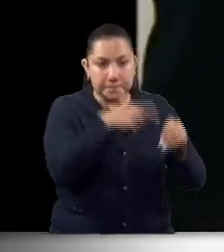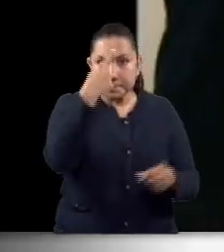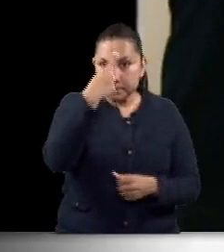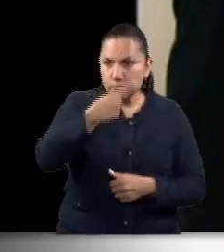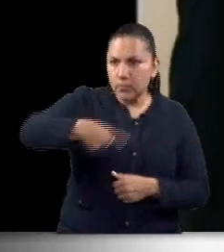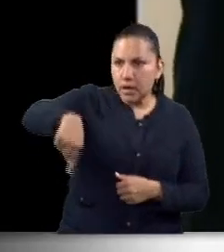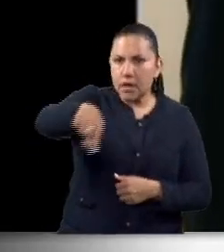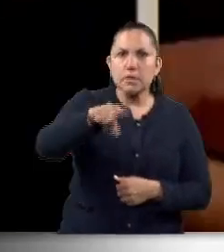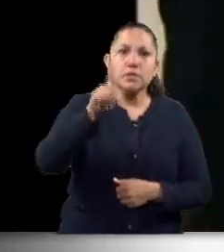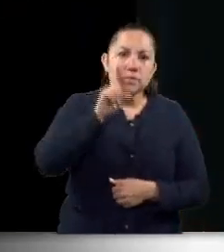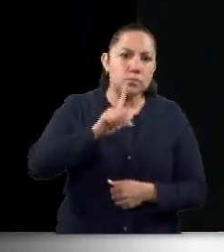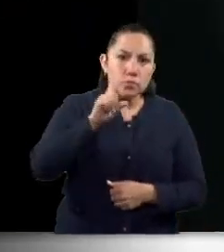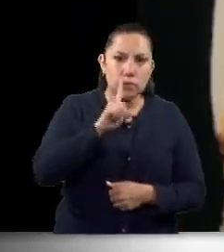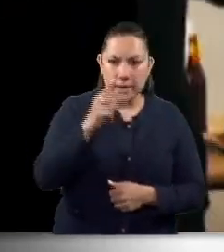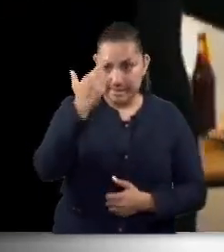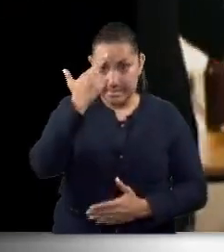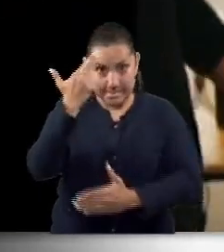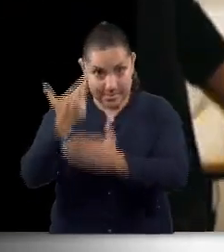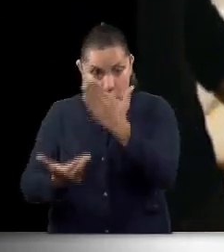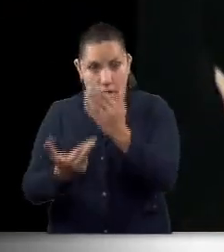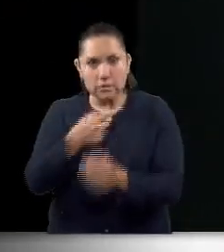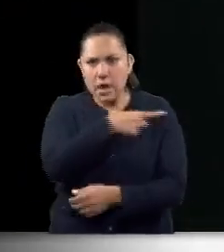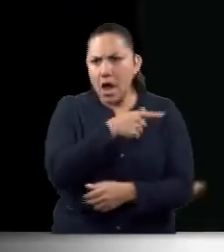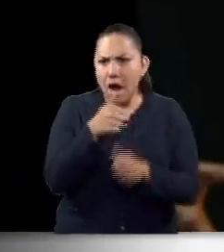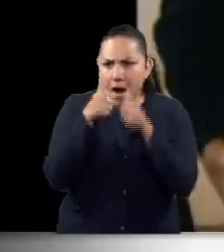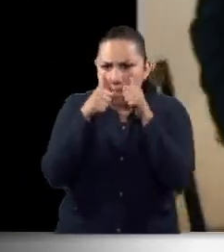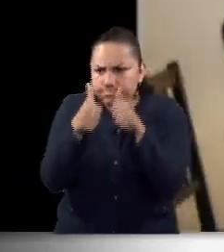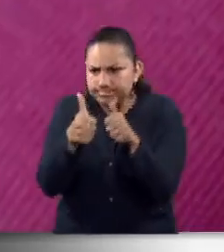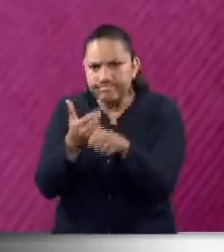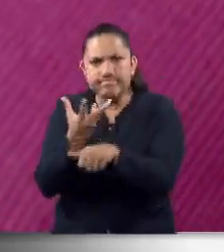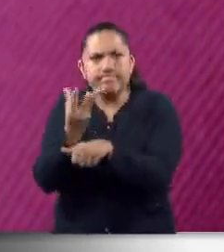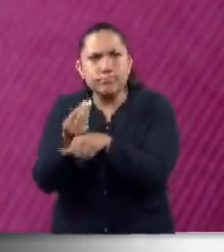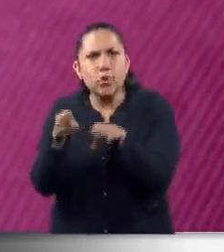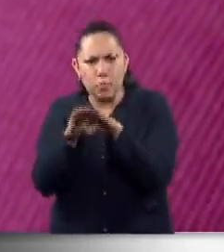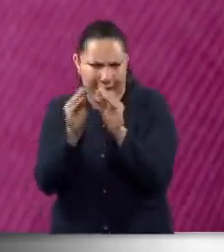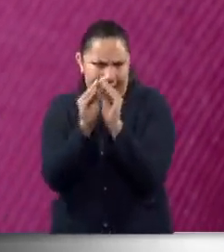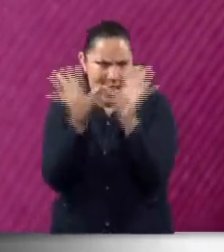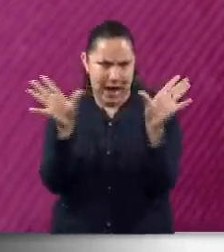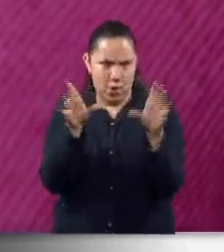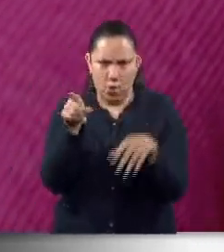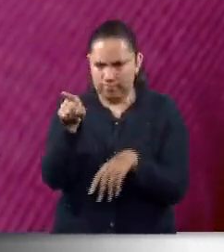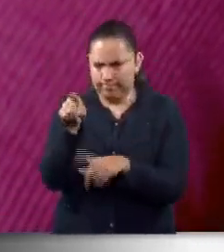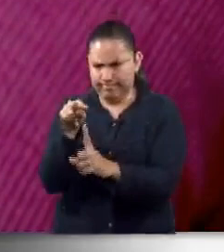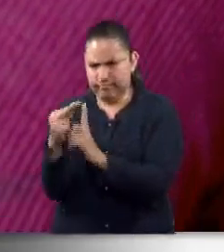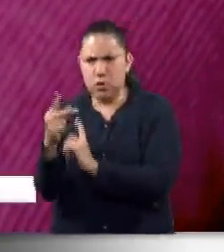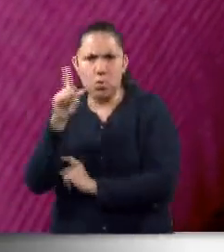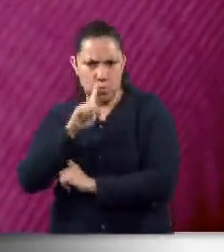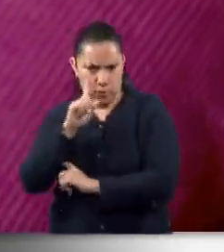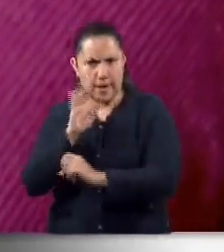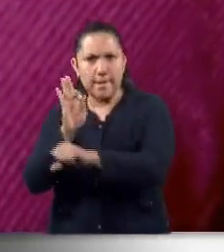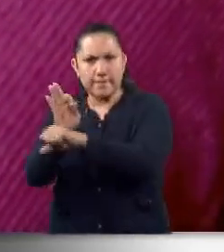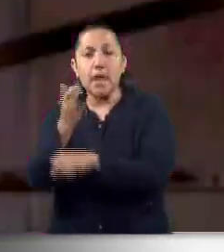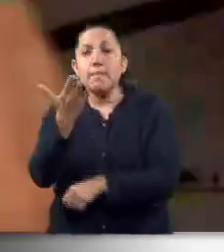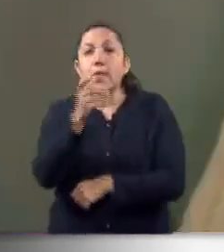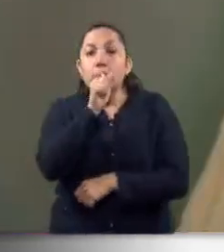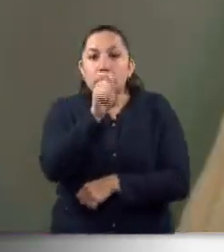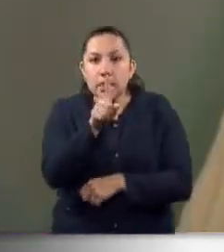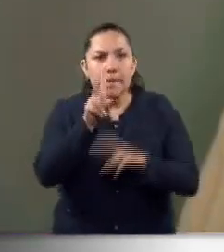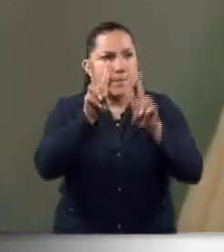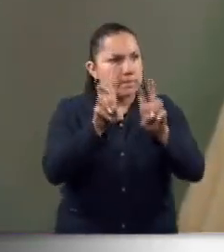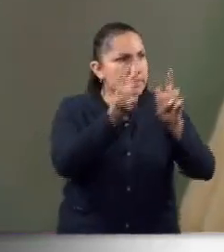en situación de violencia desde una perspectiva evidentemente de género, pero interdisciplinaria e interinstitucional.